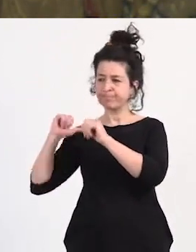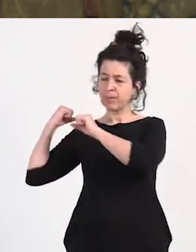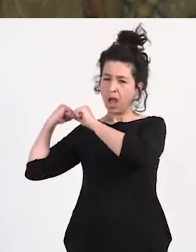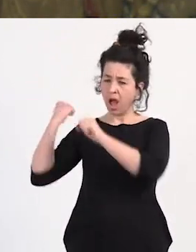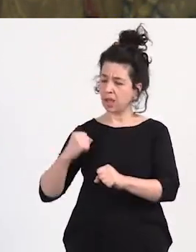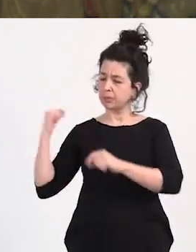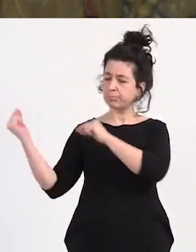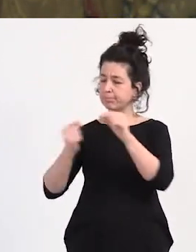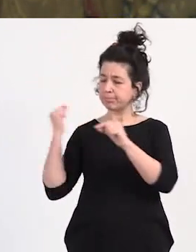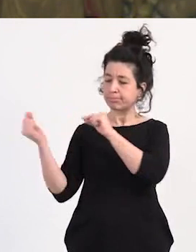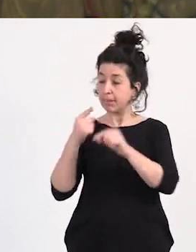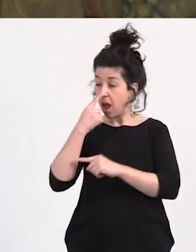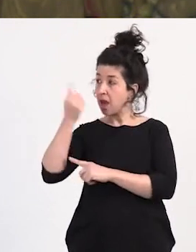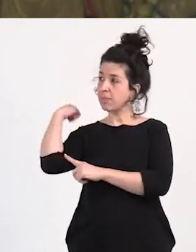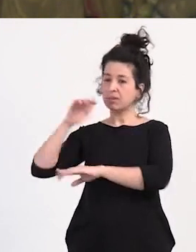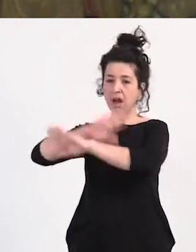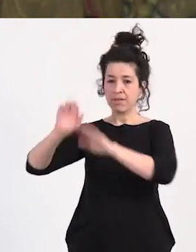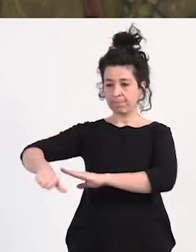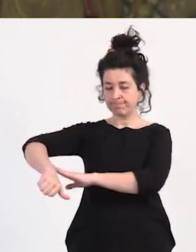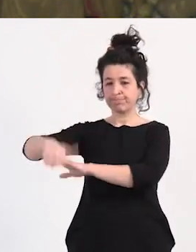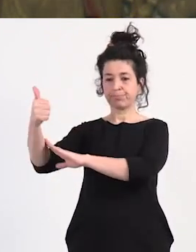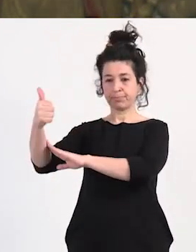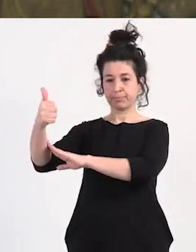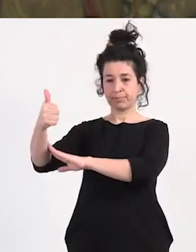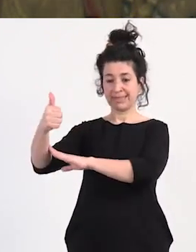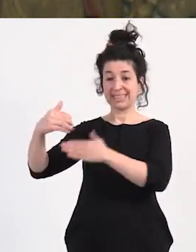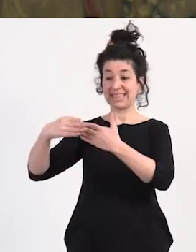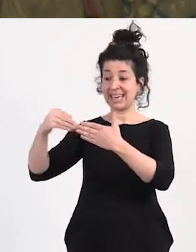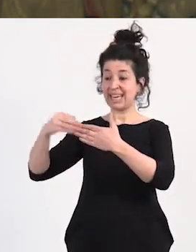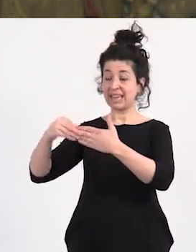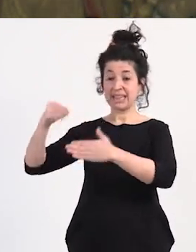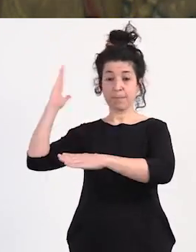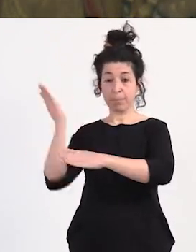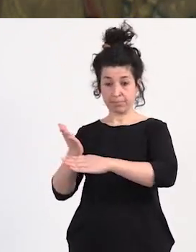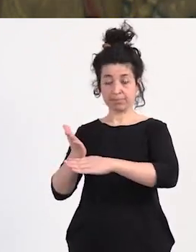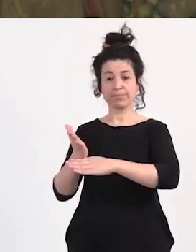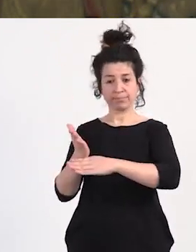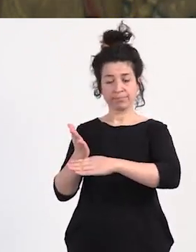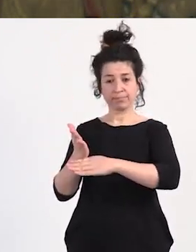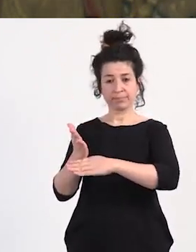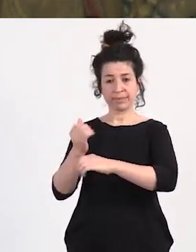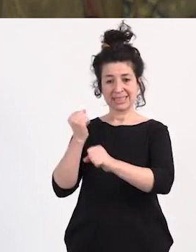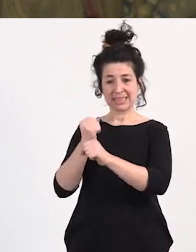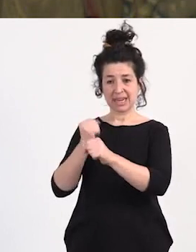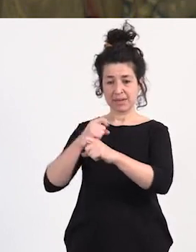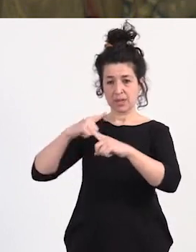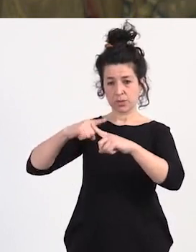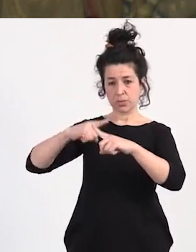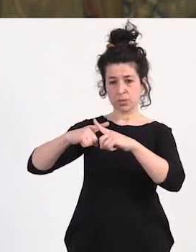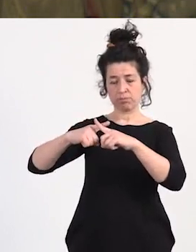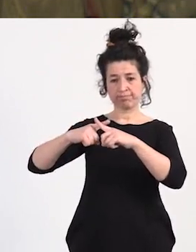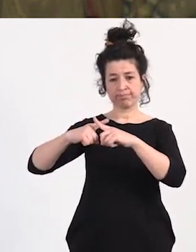y el año pasado se terminó aprobando la penalización de los clientes las trabajadoras sexuales